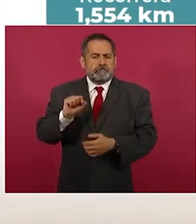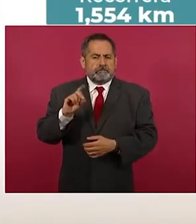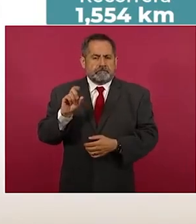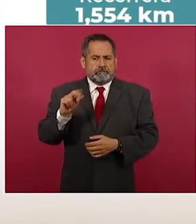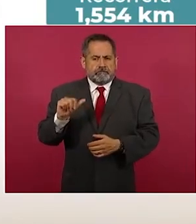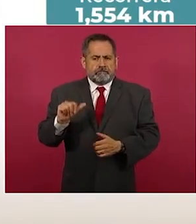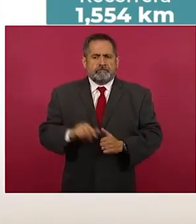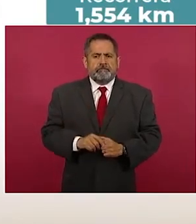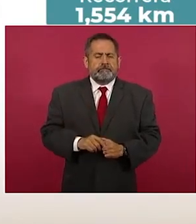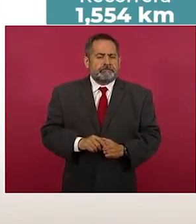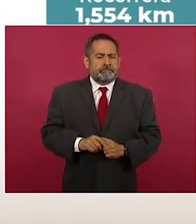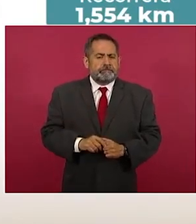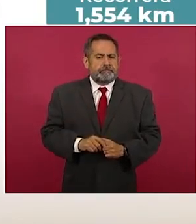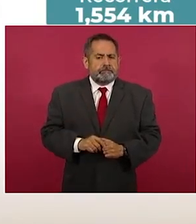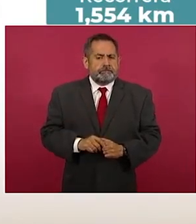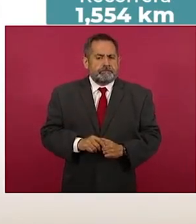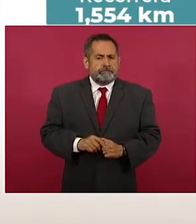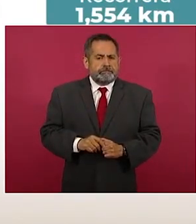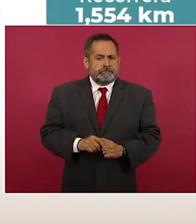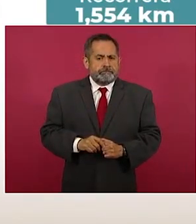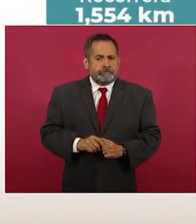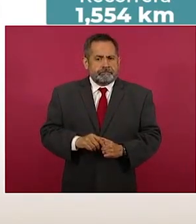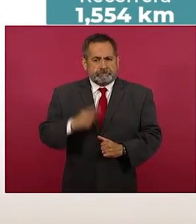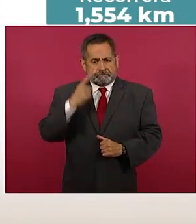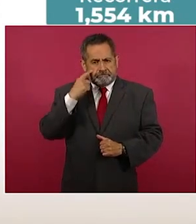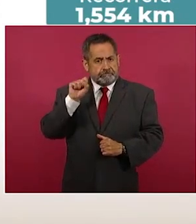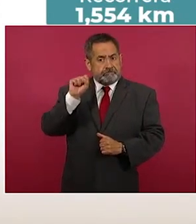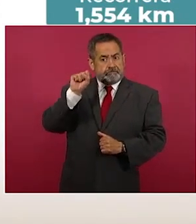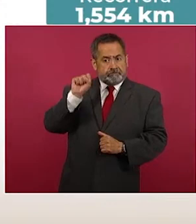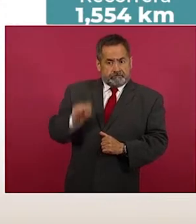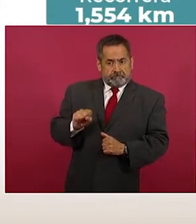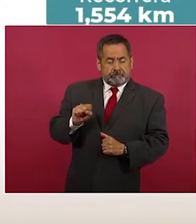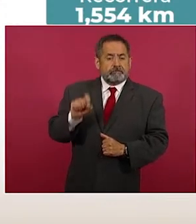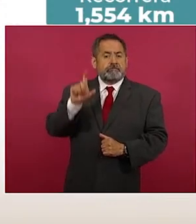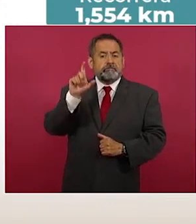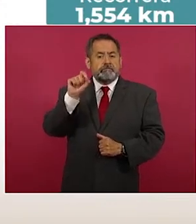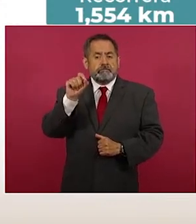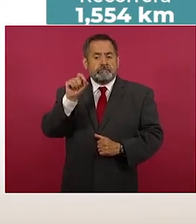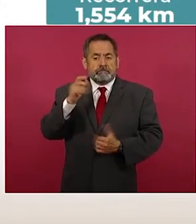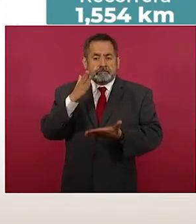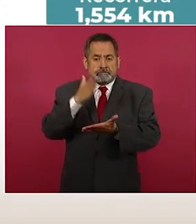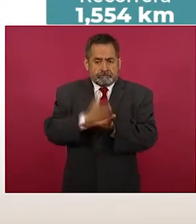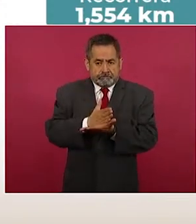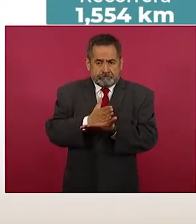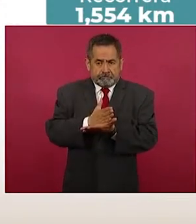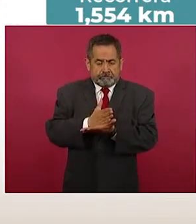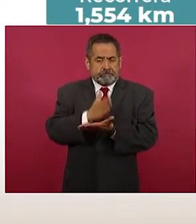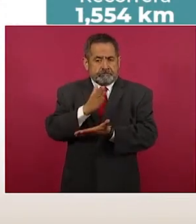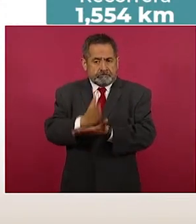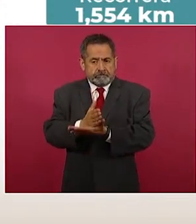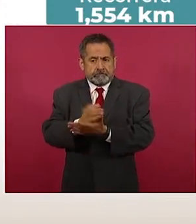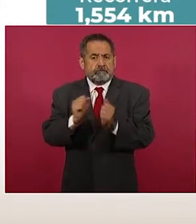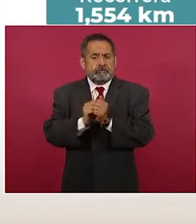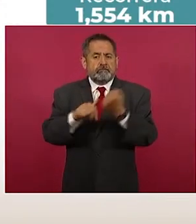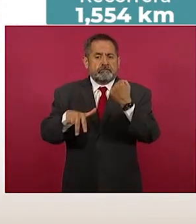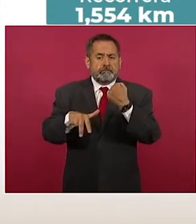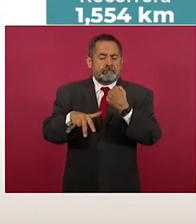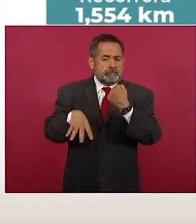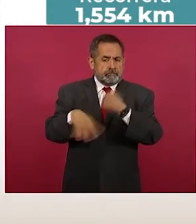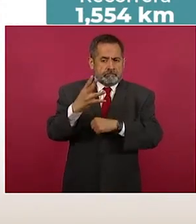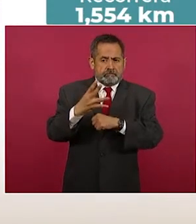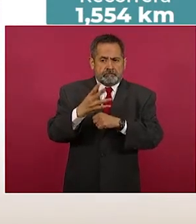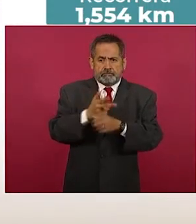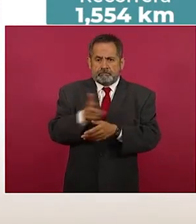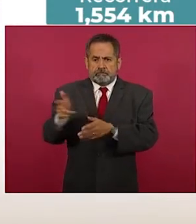Para su conectividad y promoción del sureste, contará con 20 estaciones y 14 paraderos. La obra